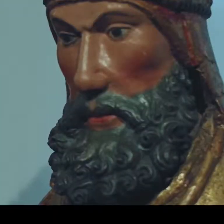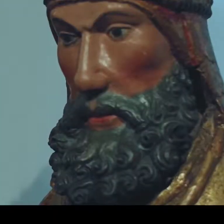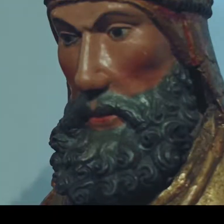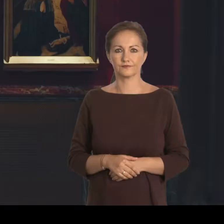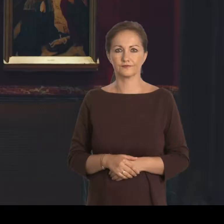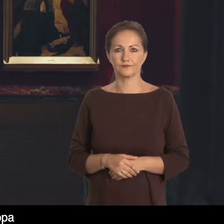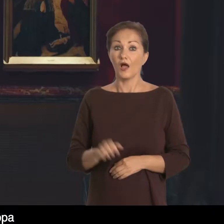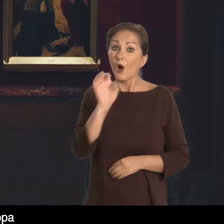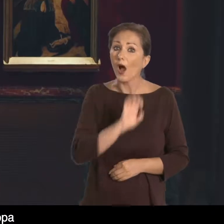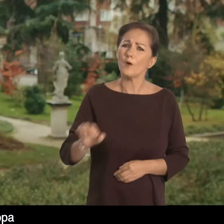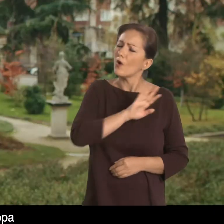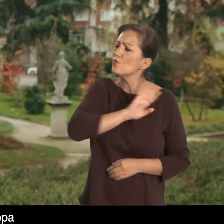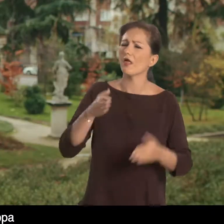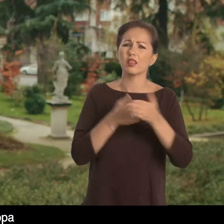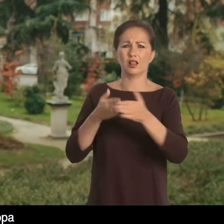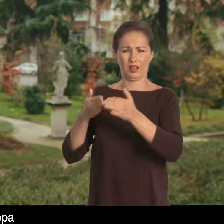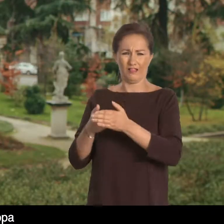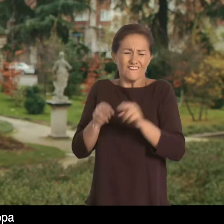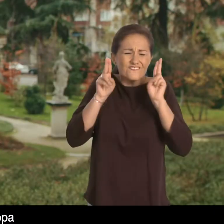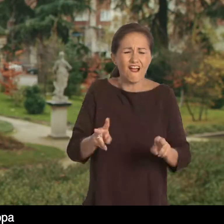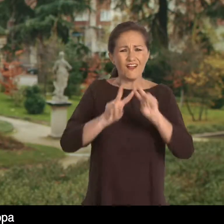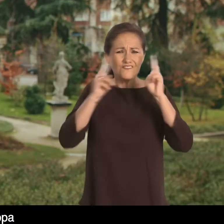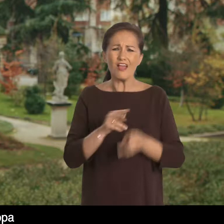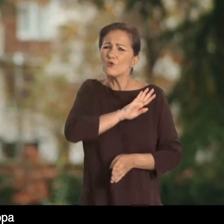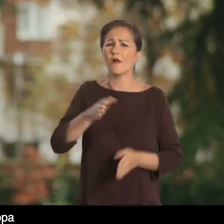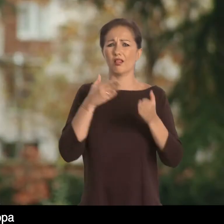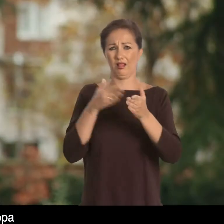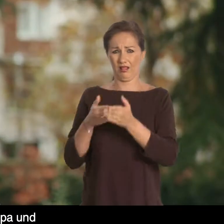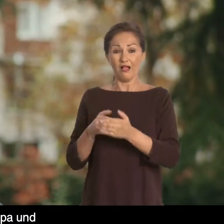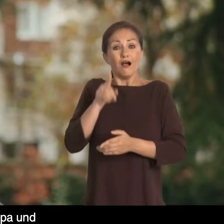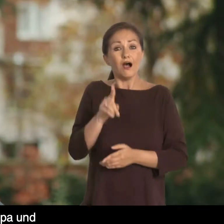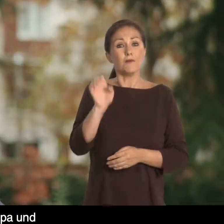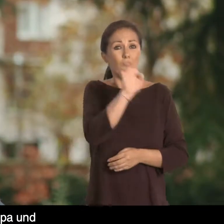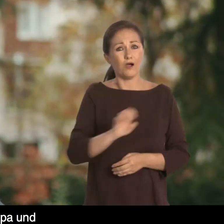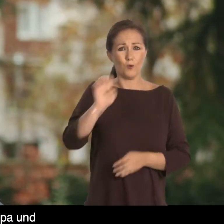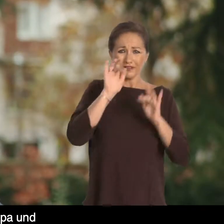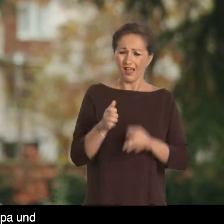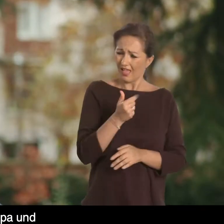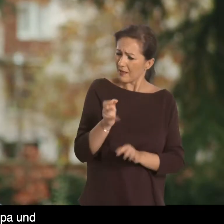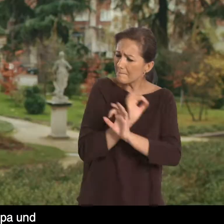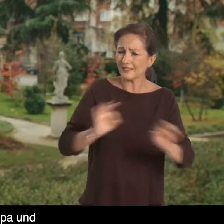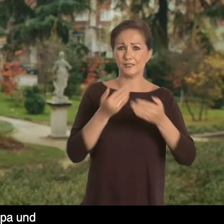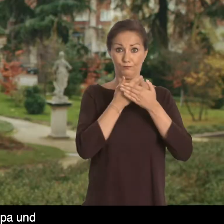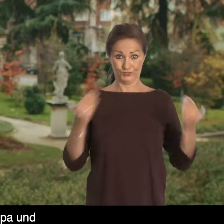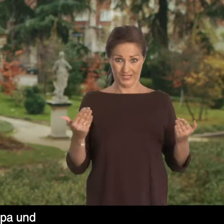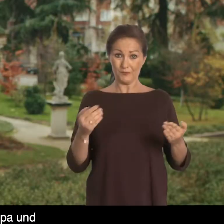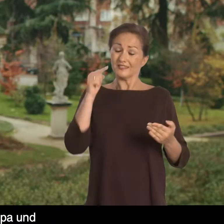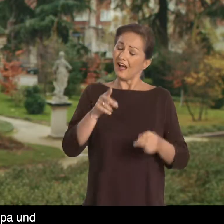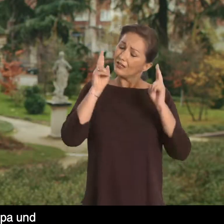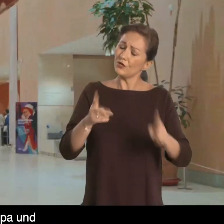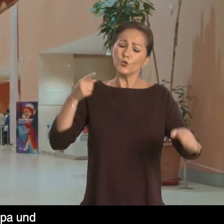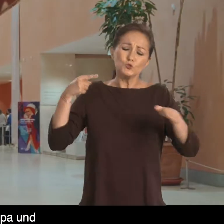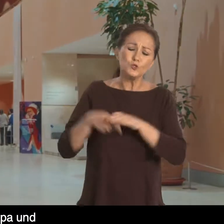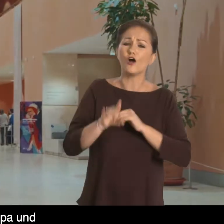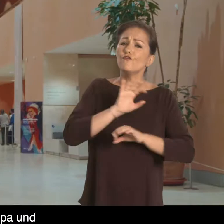Hay un poco de acceso a toda Europa y todo el mundo, pero tenemos algunos de los museos del mundo y deberíamos mostrarlos